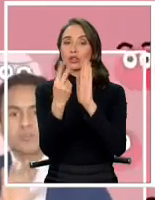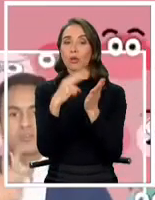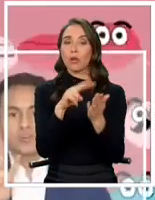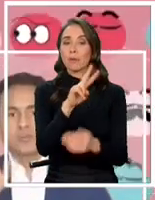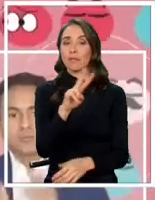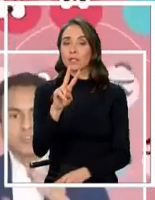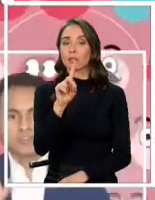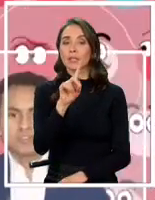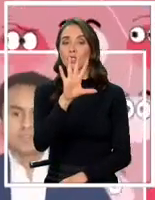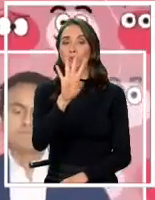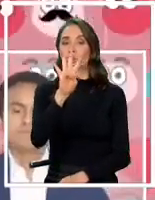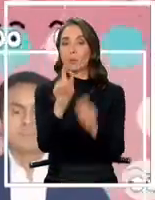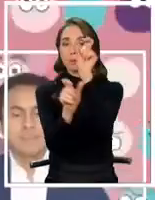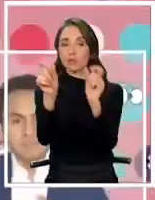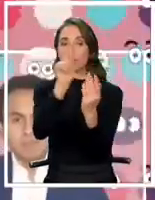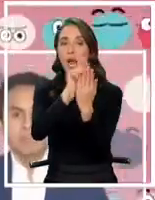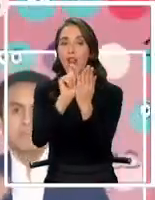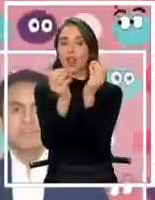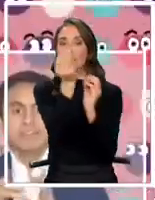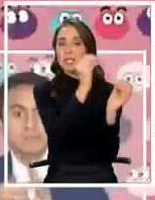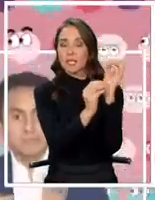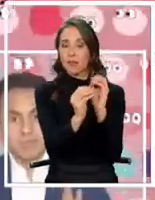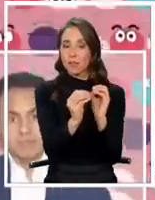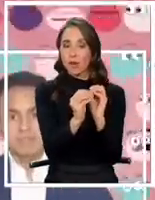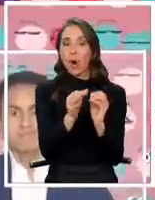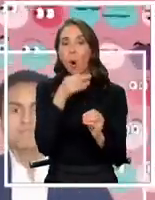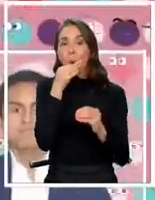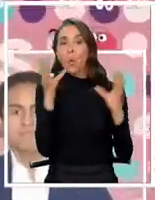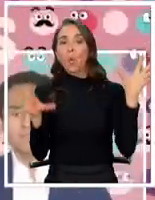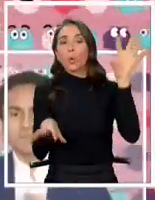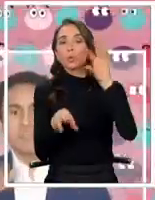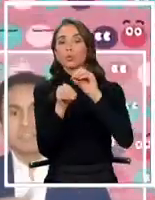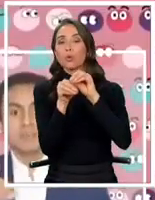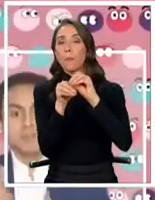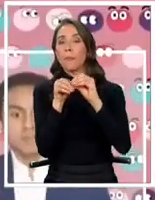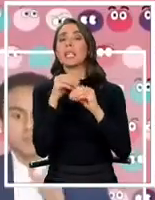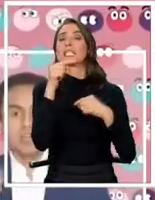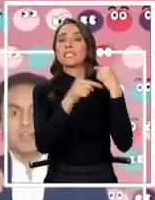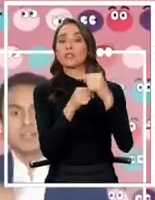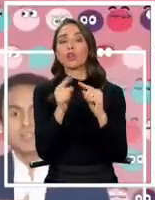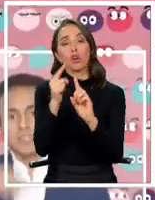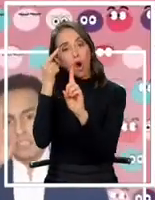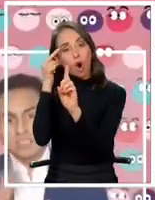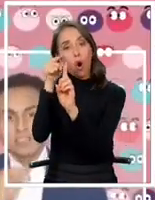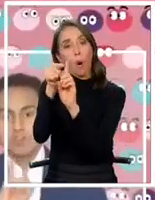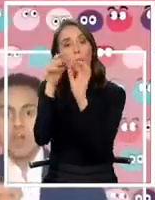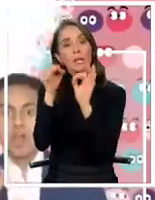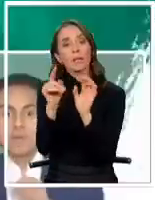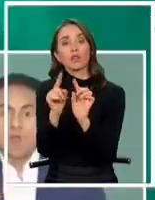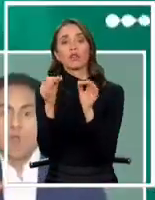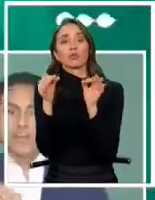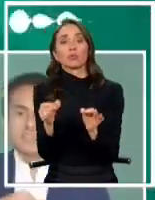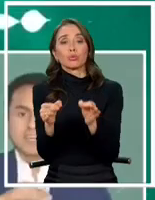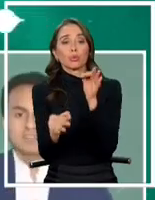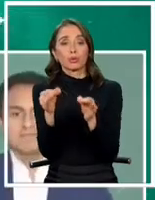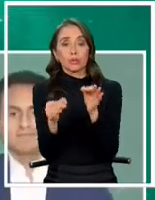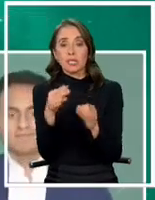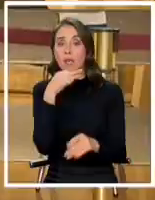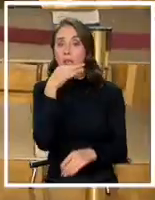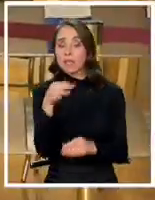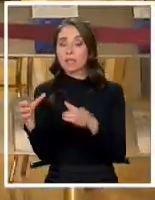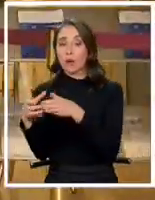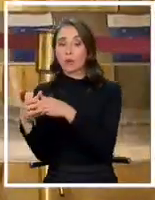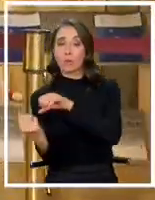por 154 personas. El recuento histórico presentado por el gobierno carece de objetividad y justicia, aseguraron en la